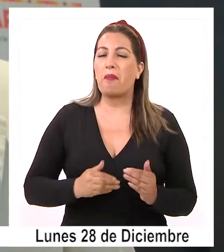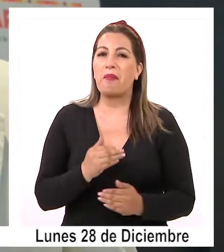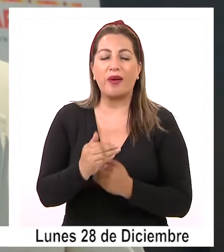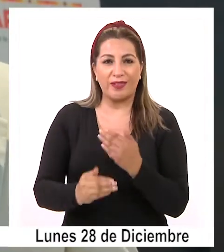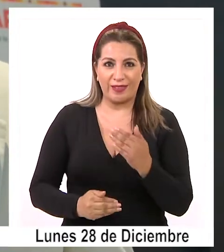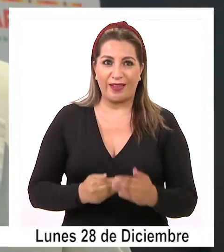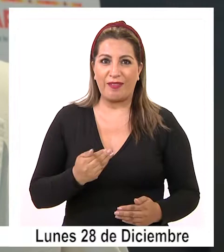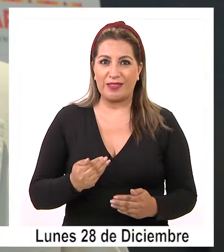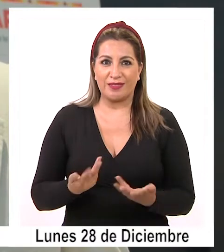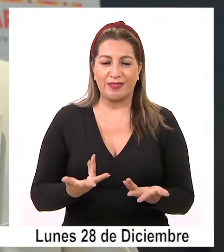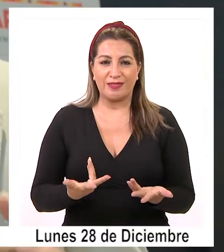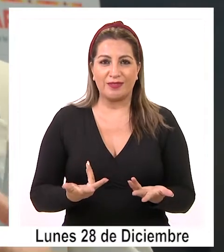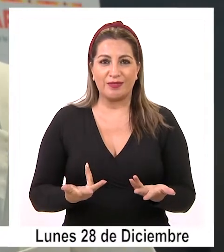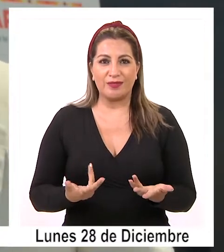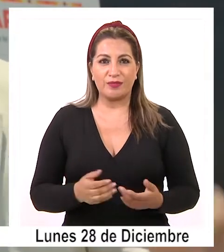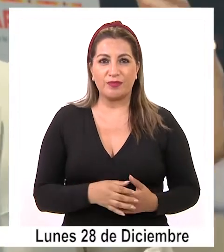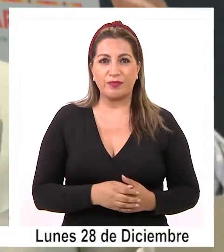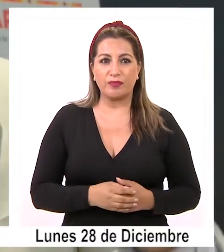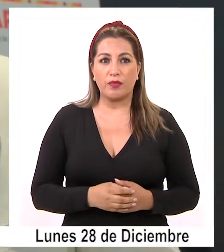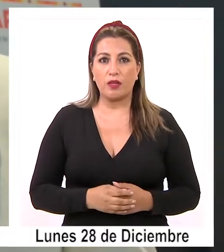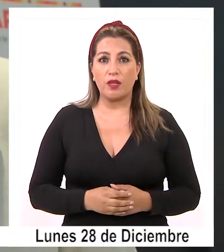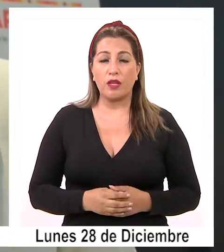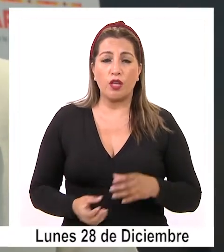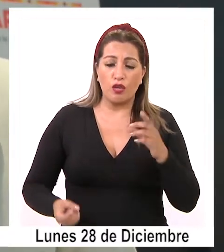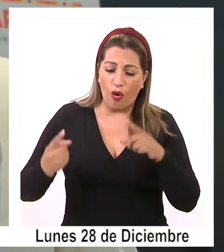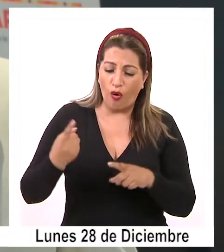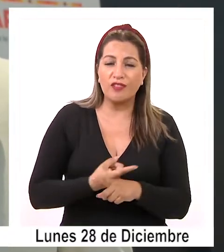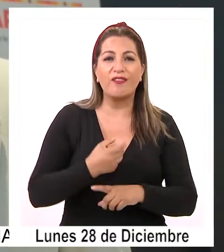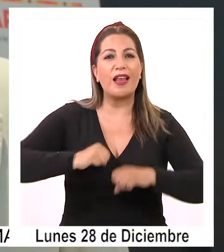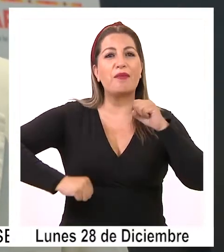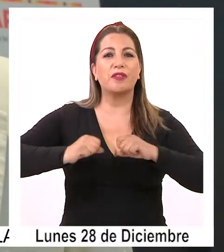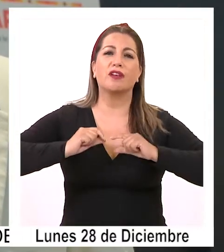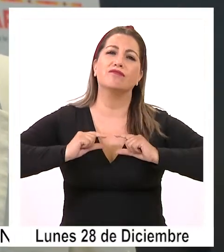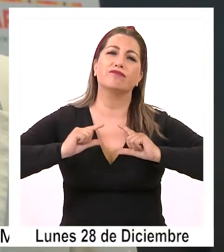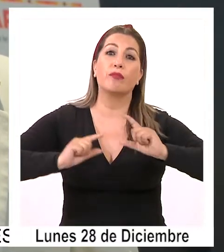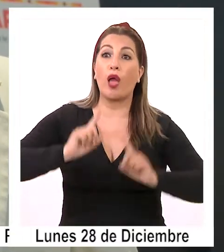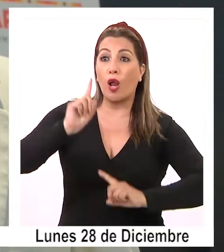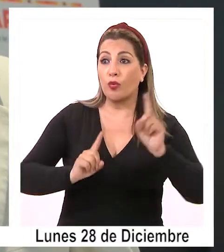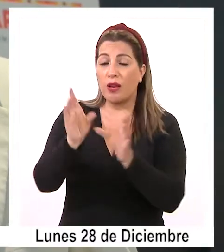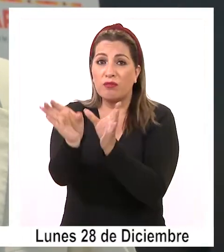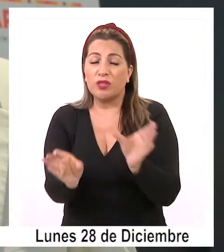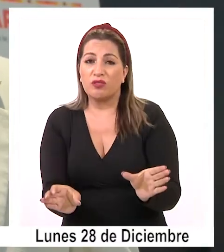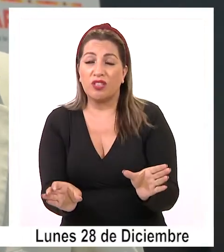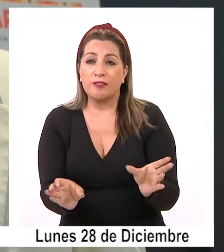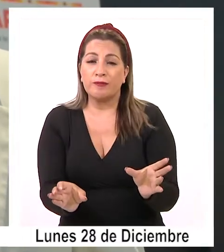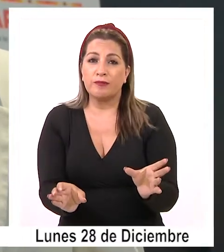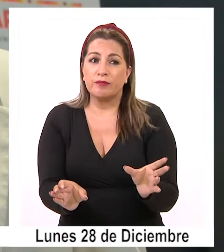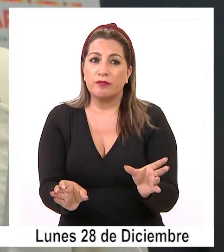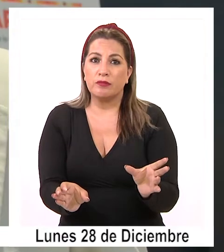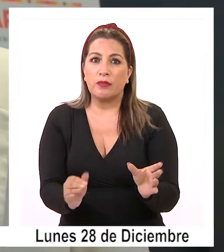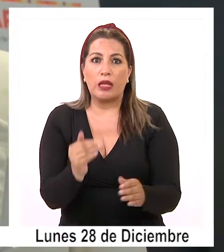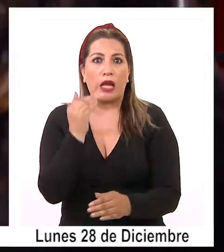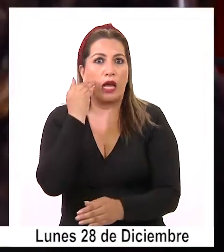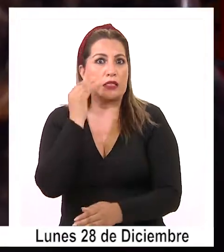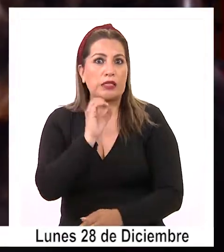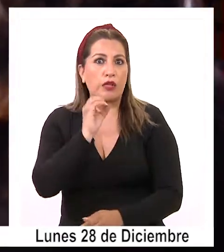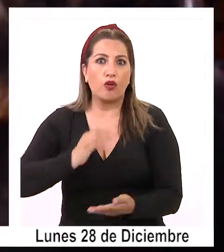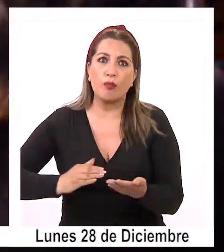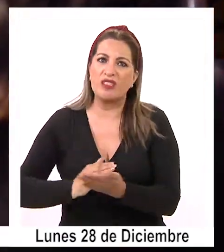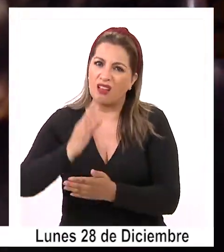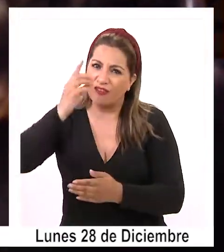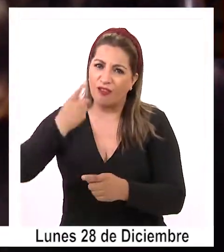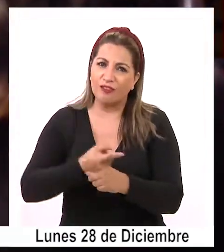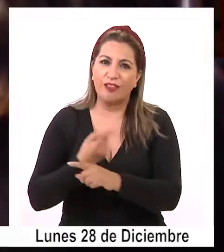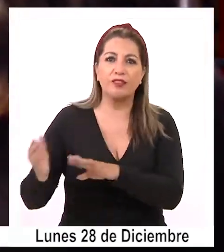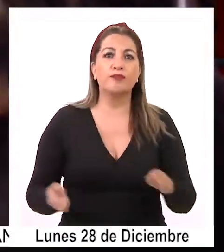salir de esta etapa y poder emprender nuevamente, porque finalmente muchos de ellos van a tener que empezar casi de cero.